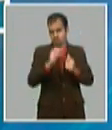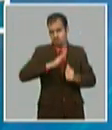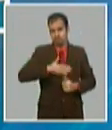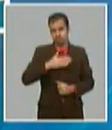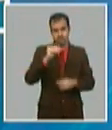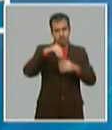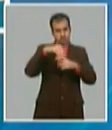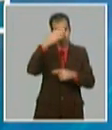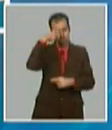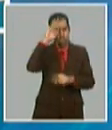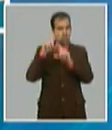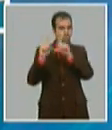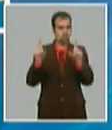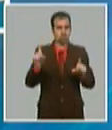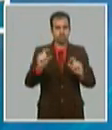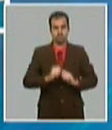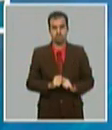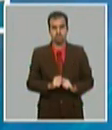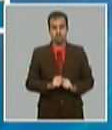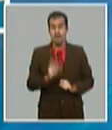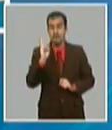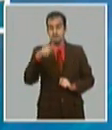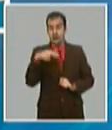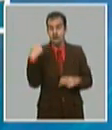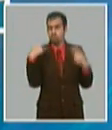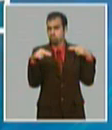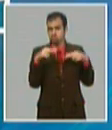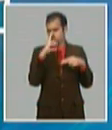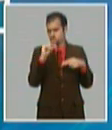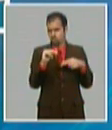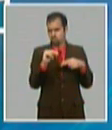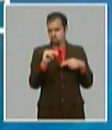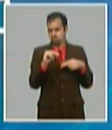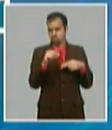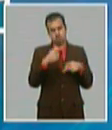emisión administrativa del plan.